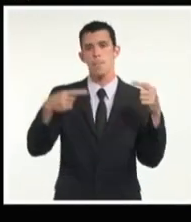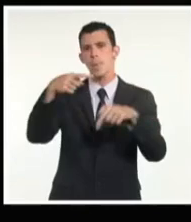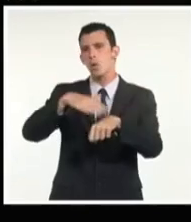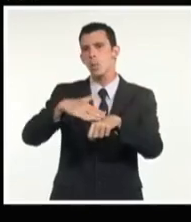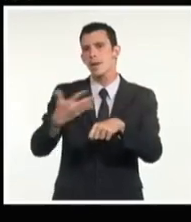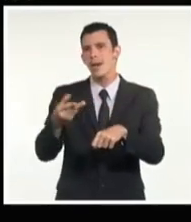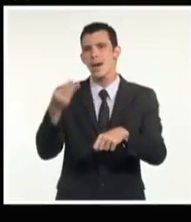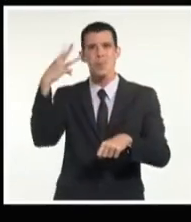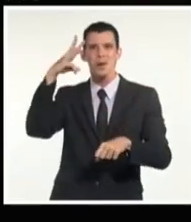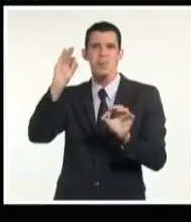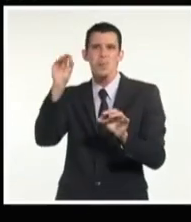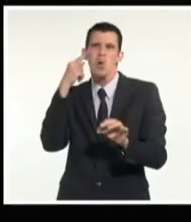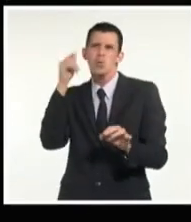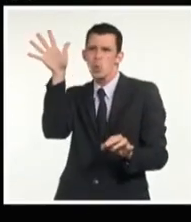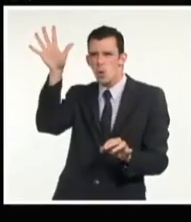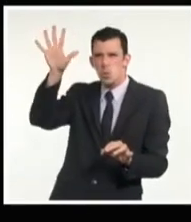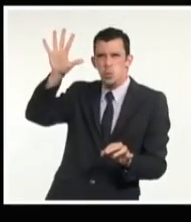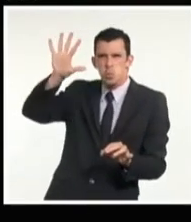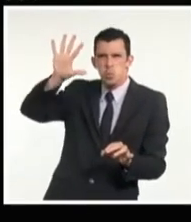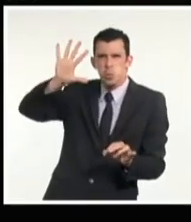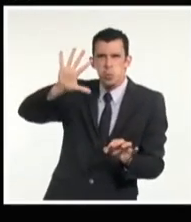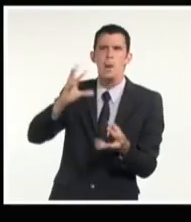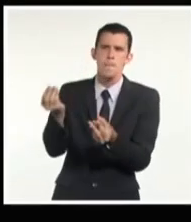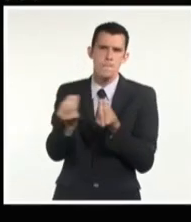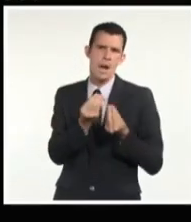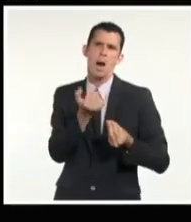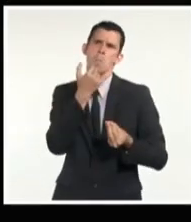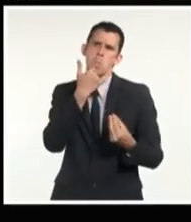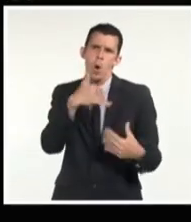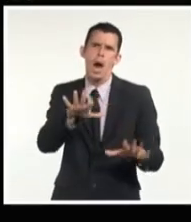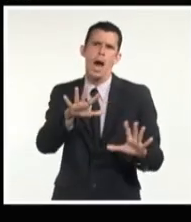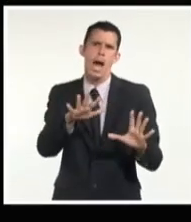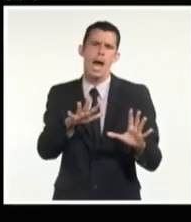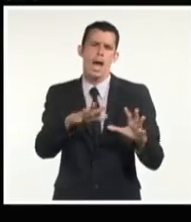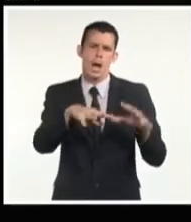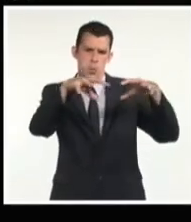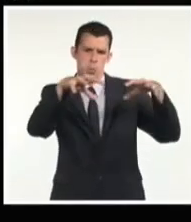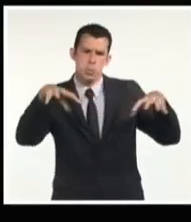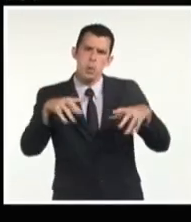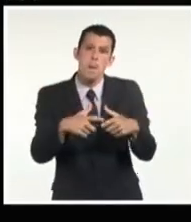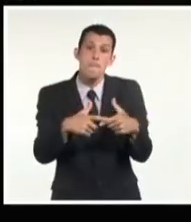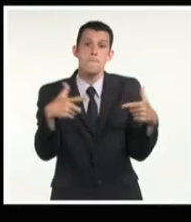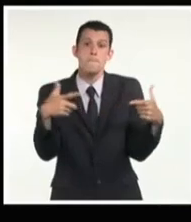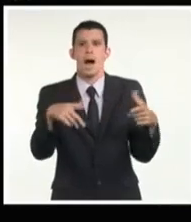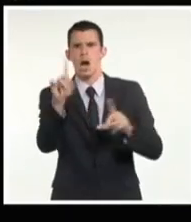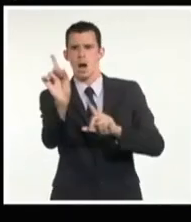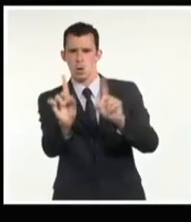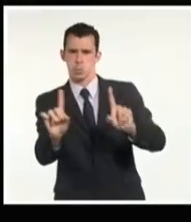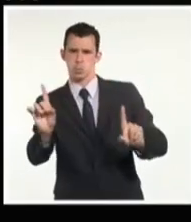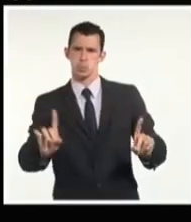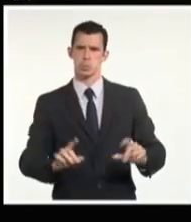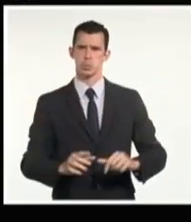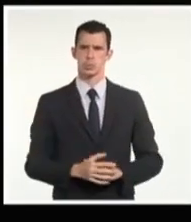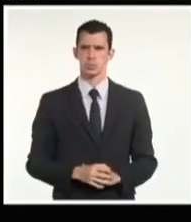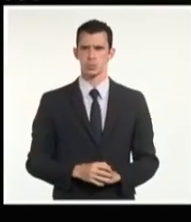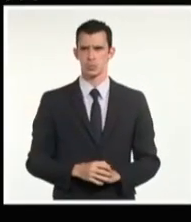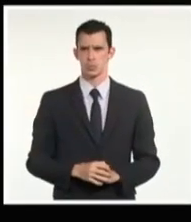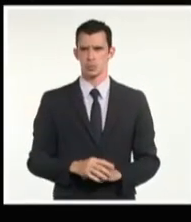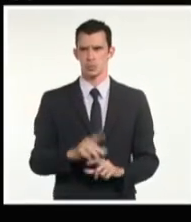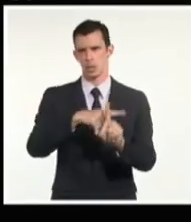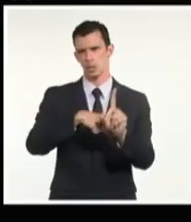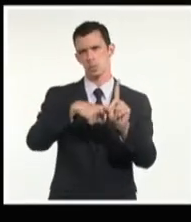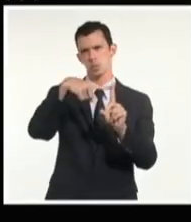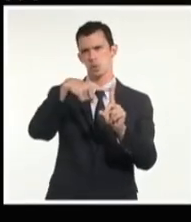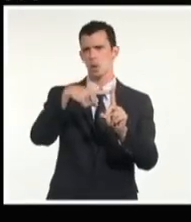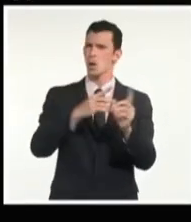también la presencia de la baja superior que incentiva los procesos de chubascos y tormentas eléctricas. Las temperaturas extremas se mantendrán elevadas y